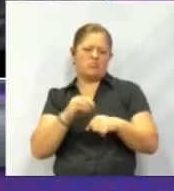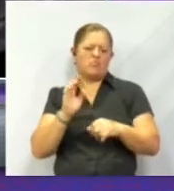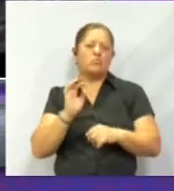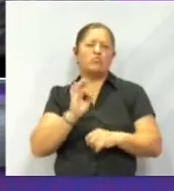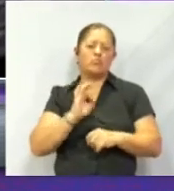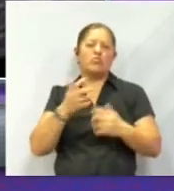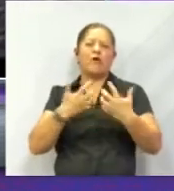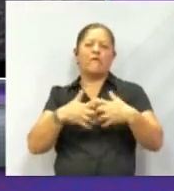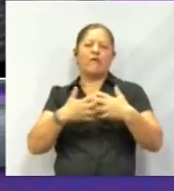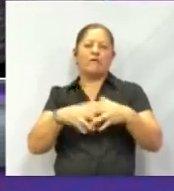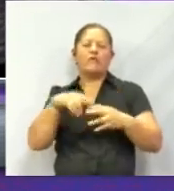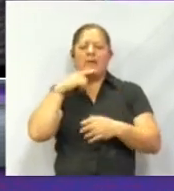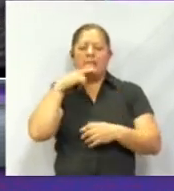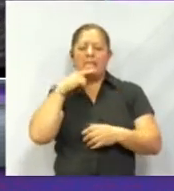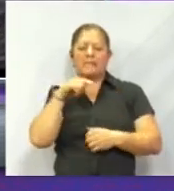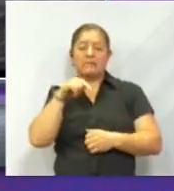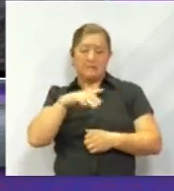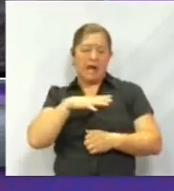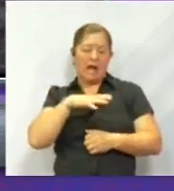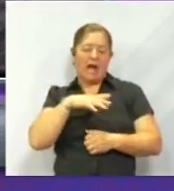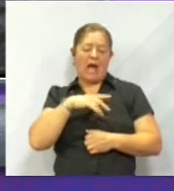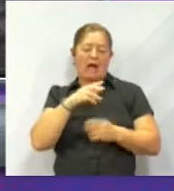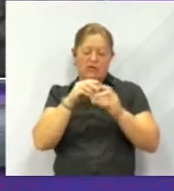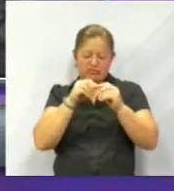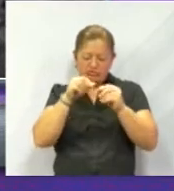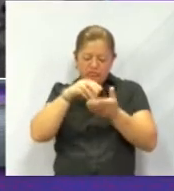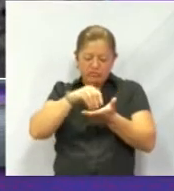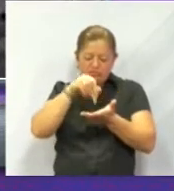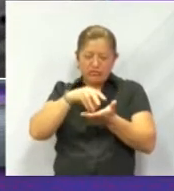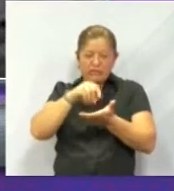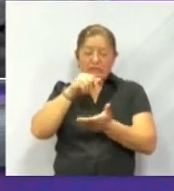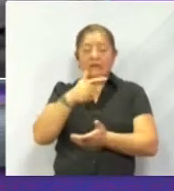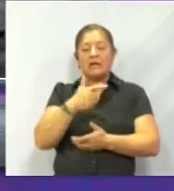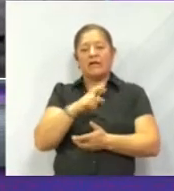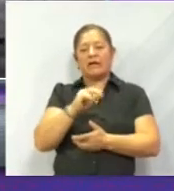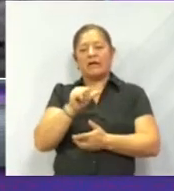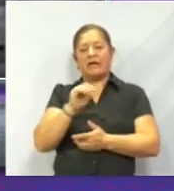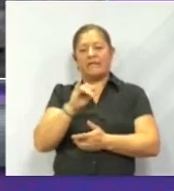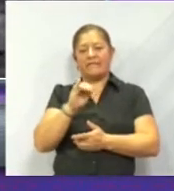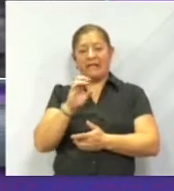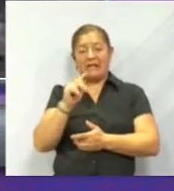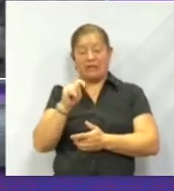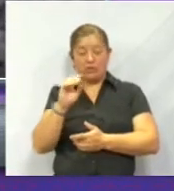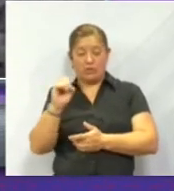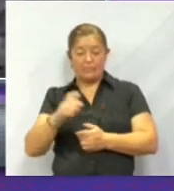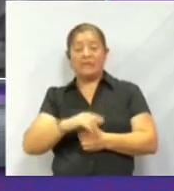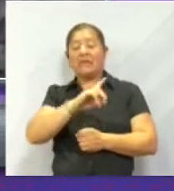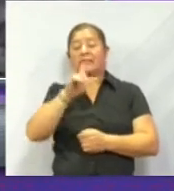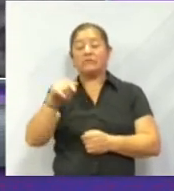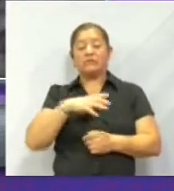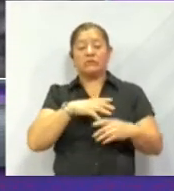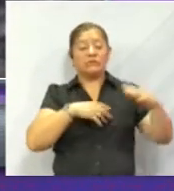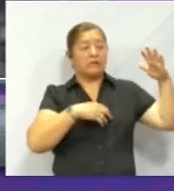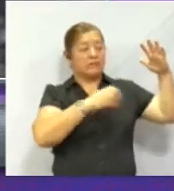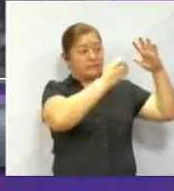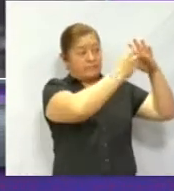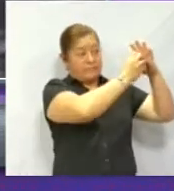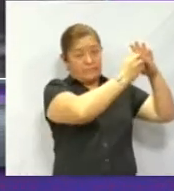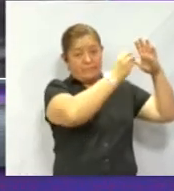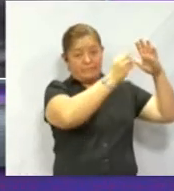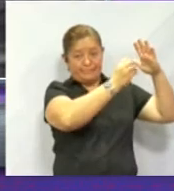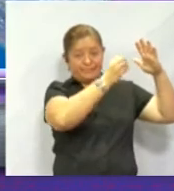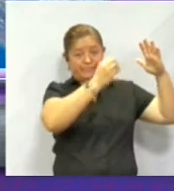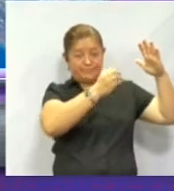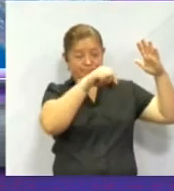fábrica de lápices porque ahí está el grafito, ¿no? Así es. Después de ello, vimos al planeta Tierra, junto con su satélite